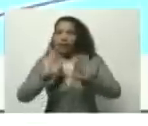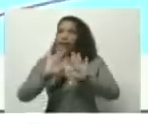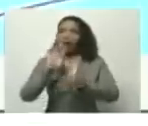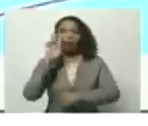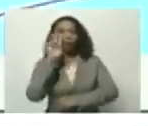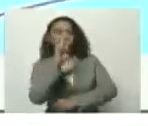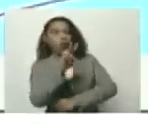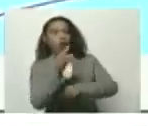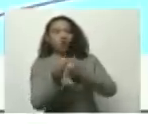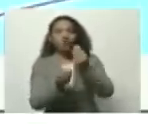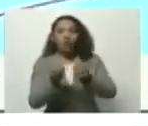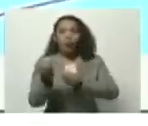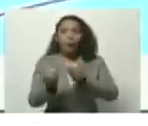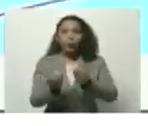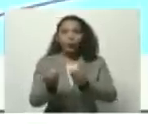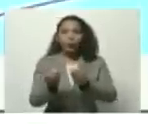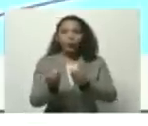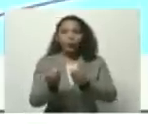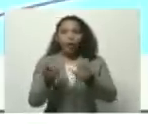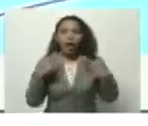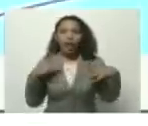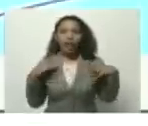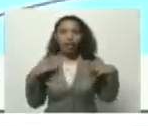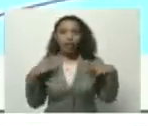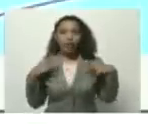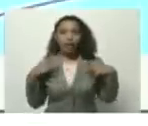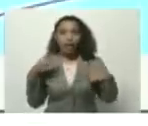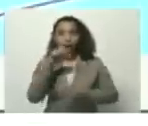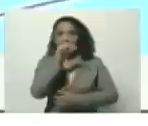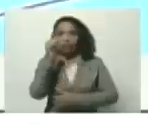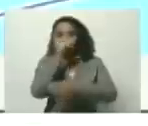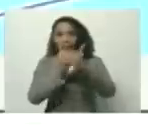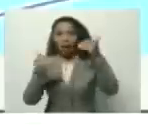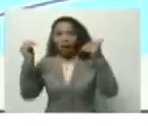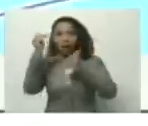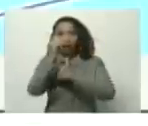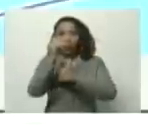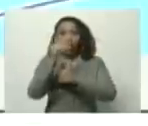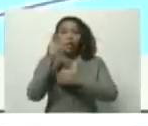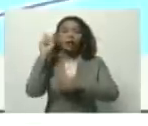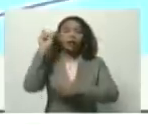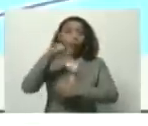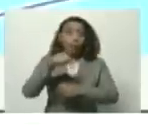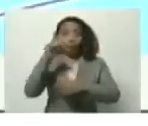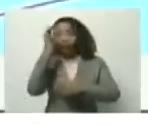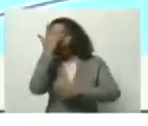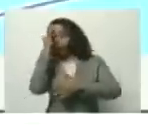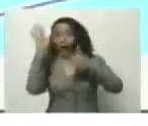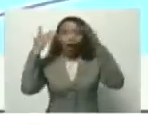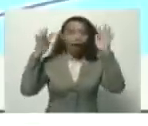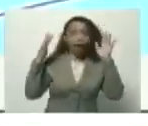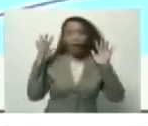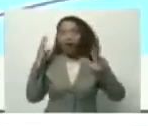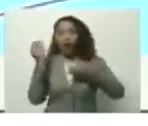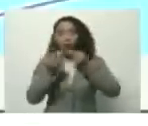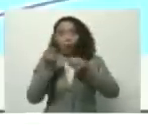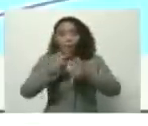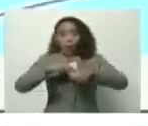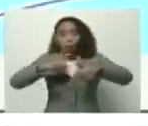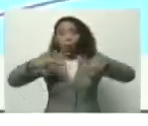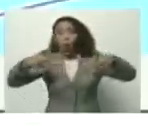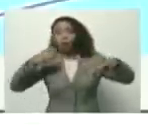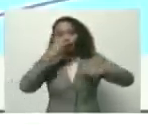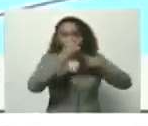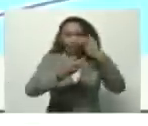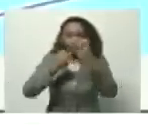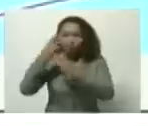en las vacaciones de la Semana Mayor y también del Carnaval cómo se ha incrementado la actividad turística